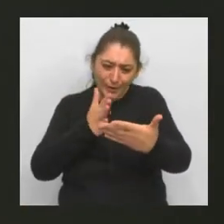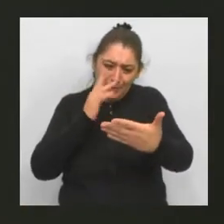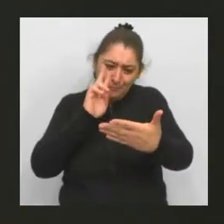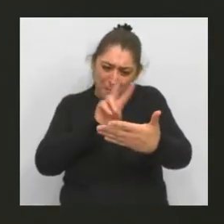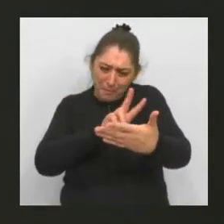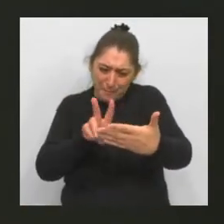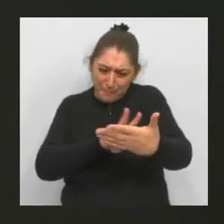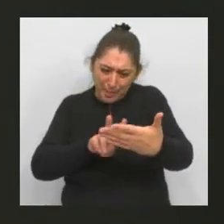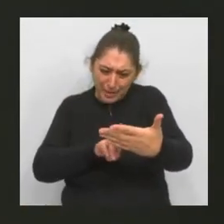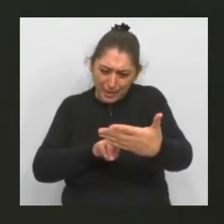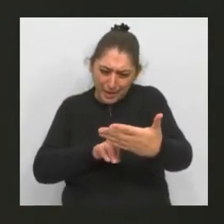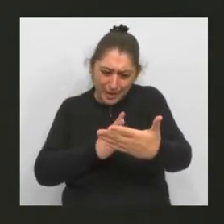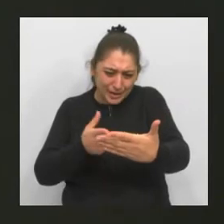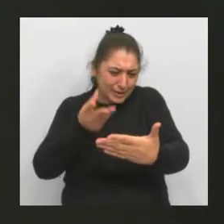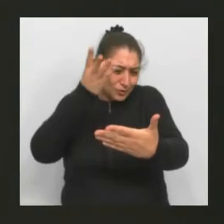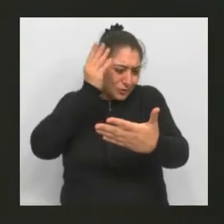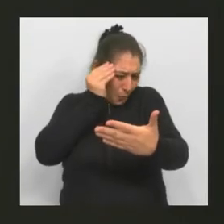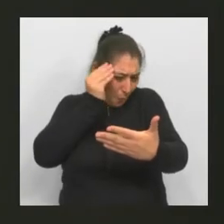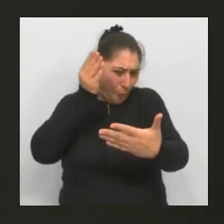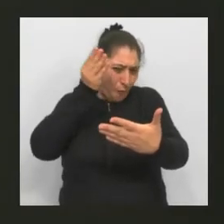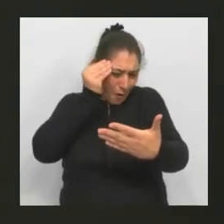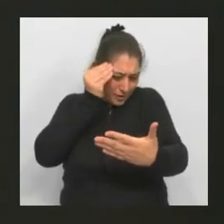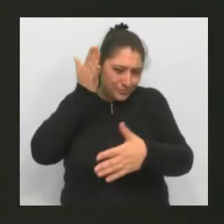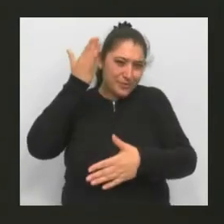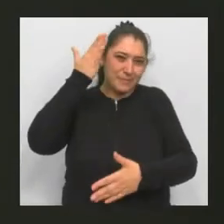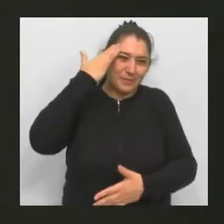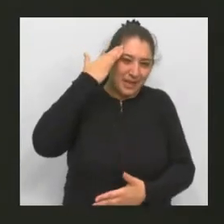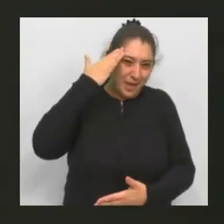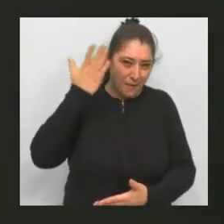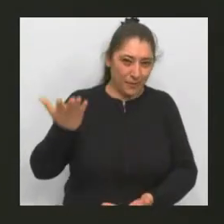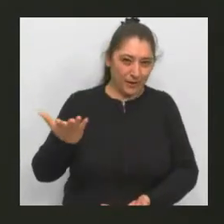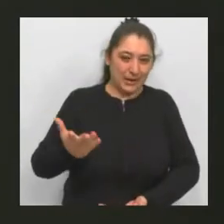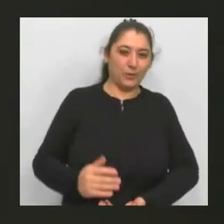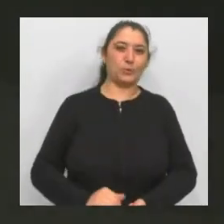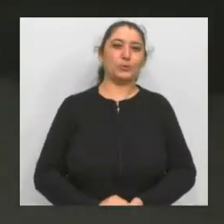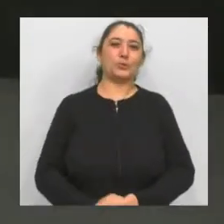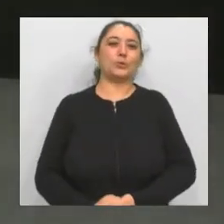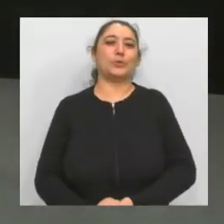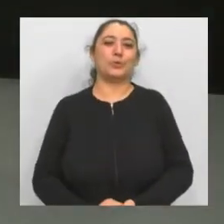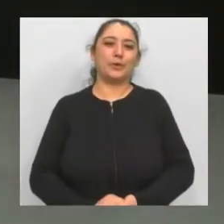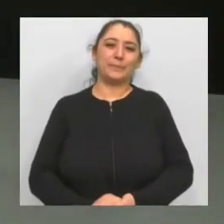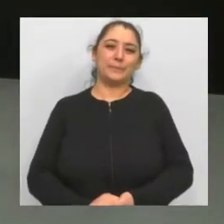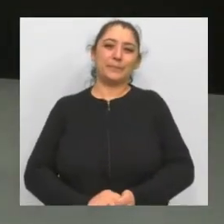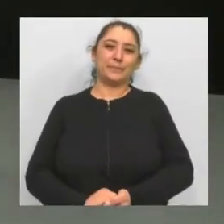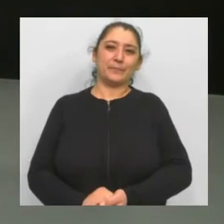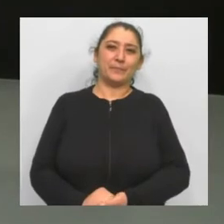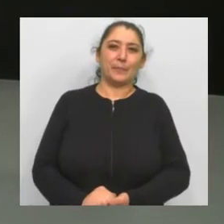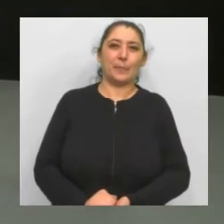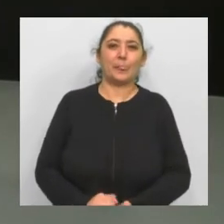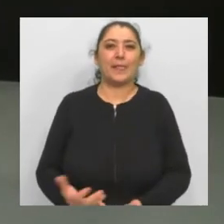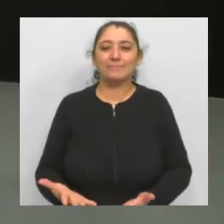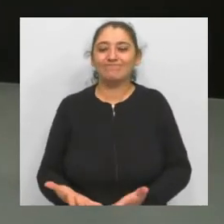la cultura que es un libro, ¿no es cierto, Celia? Bueno, yo creo que es eso. A veces que uno dice, bueno, no, no puedo